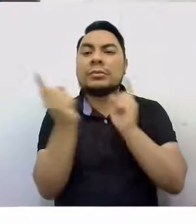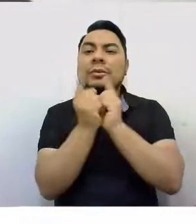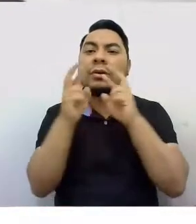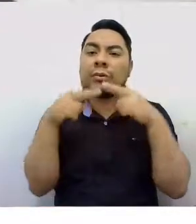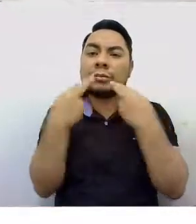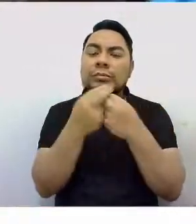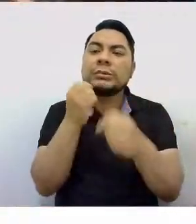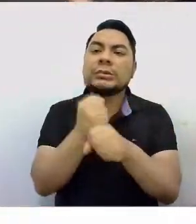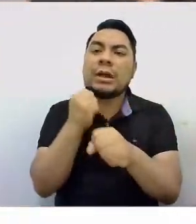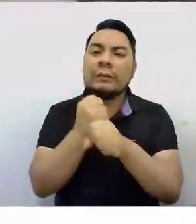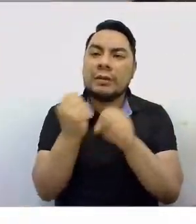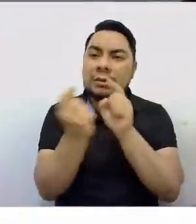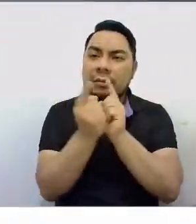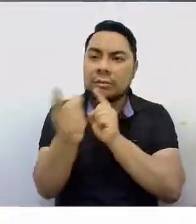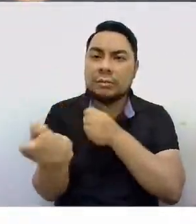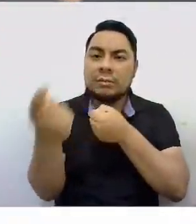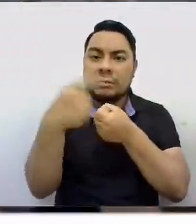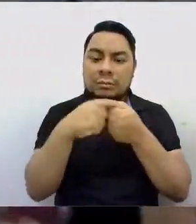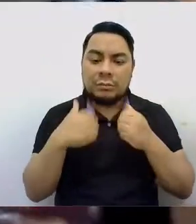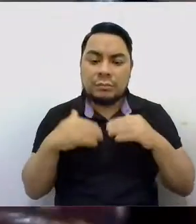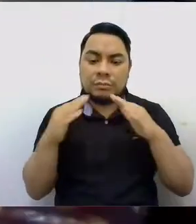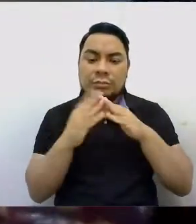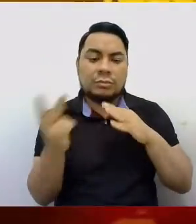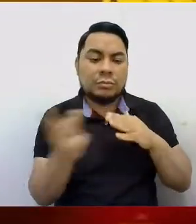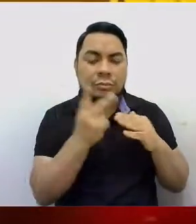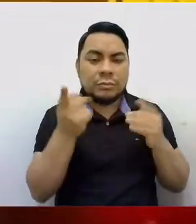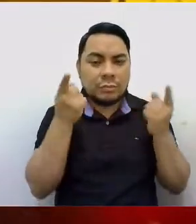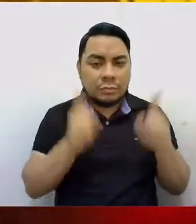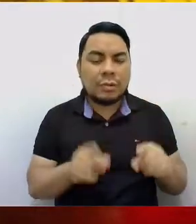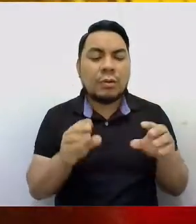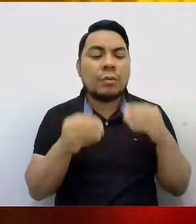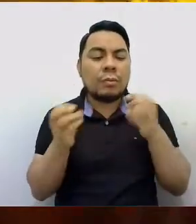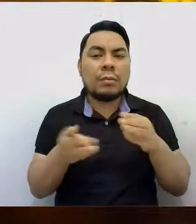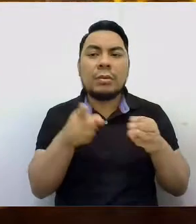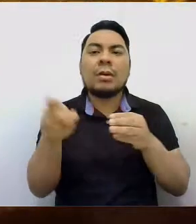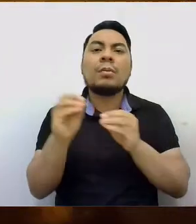participen ambos municipios y se encuentre la manera de reubicarlos.